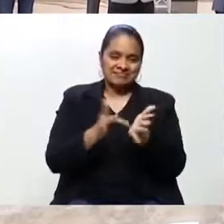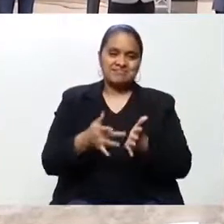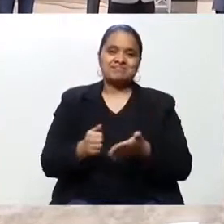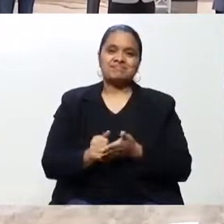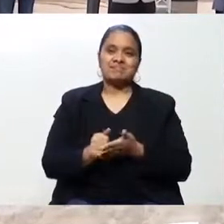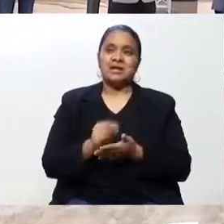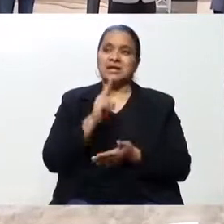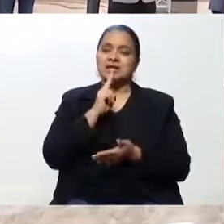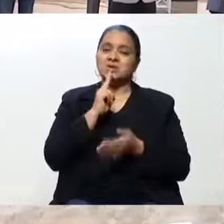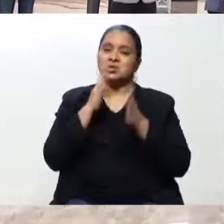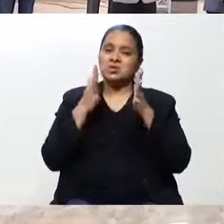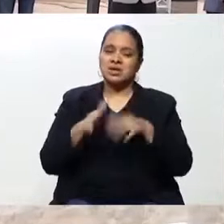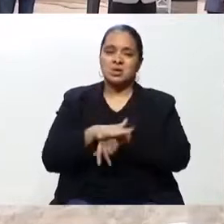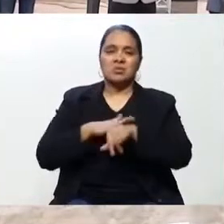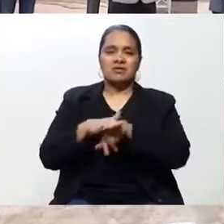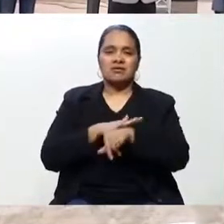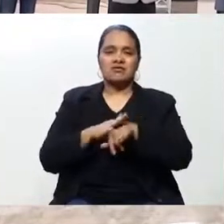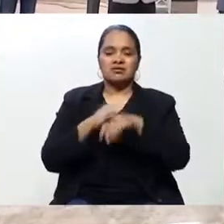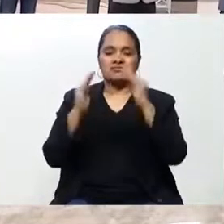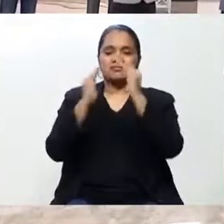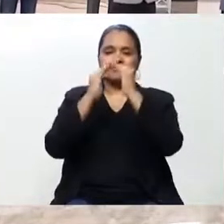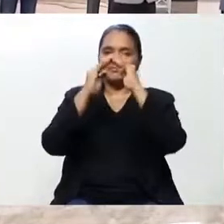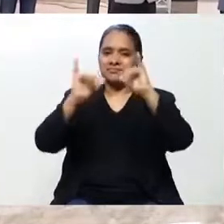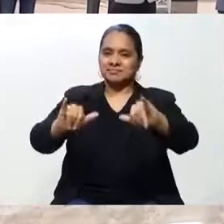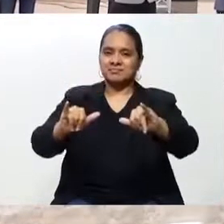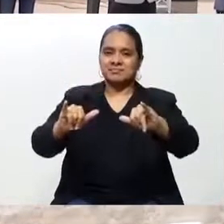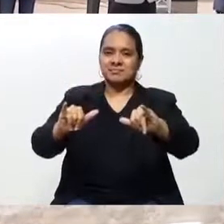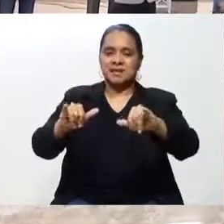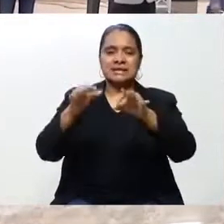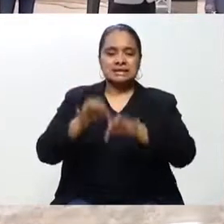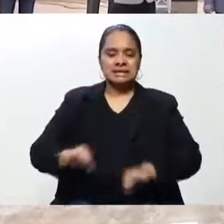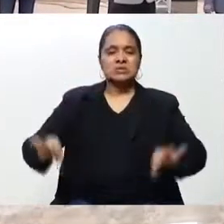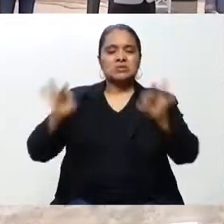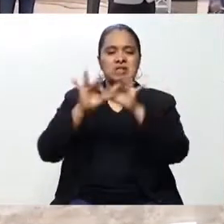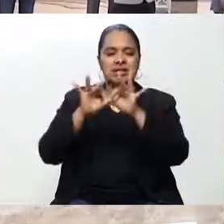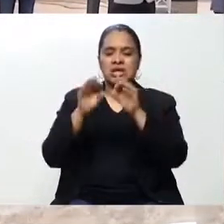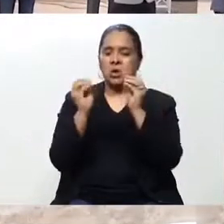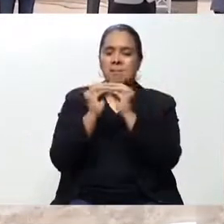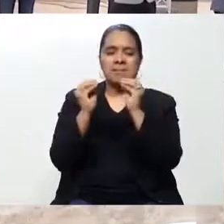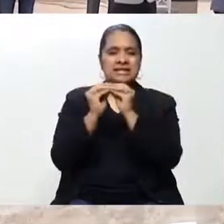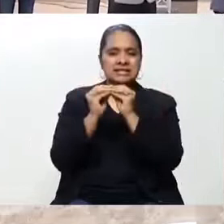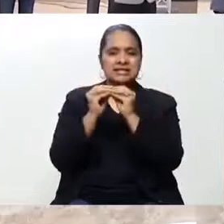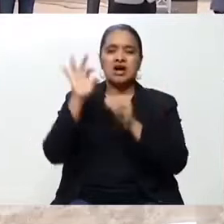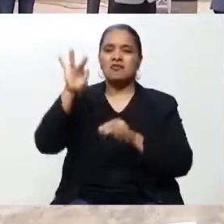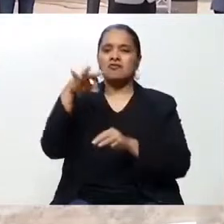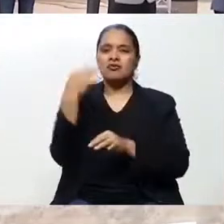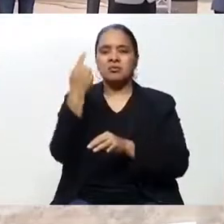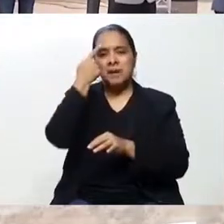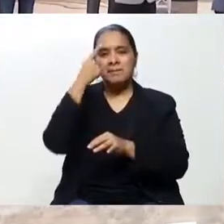Pueblo hondureño, por favor, quédese en su casa. Esa es la forma más efectiva de ir cortando